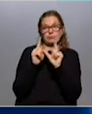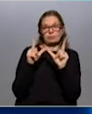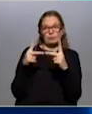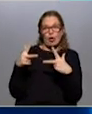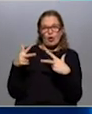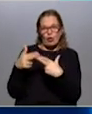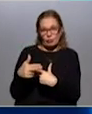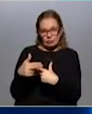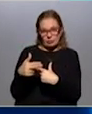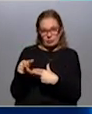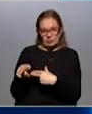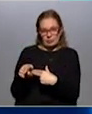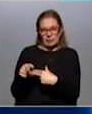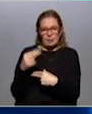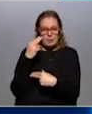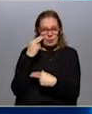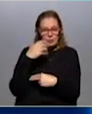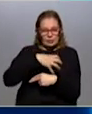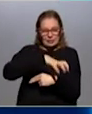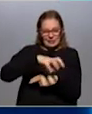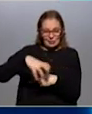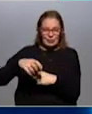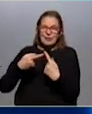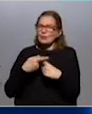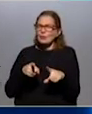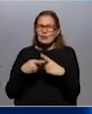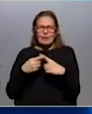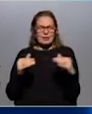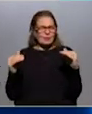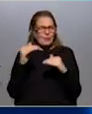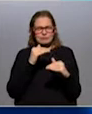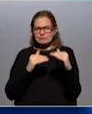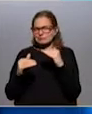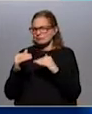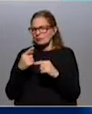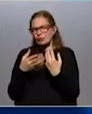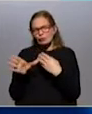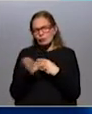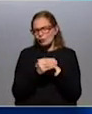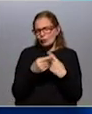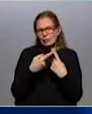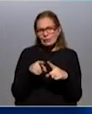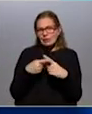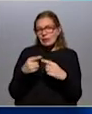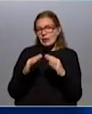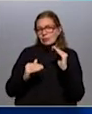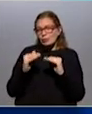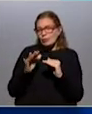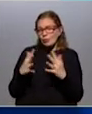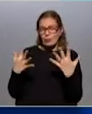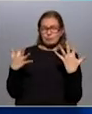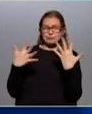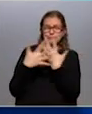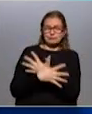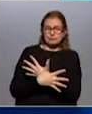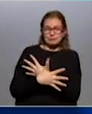asimétrico. Entonces, también los sectores vos tenés realidades muy dispares, y lo que estás viendo es que está todo medio entreverado